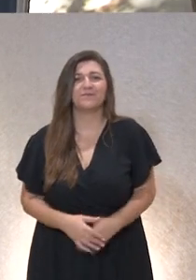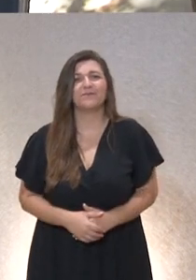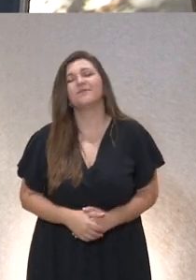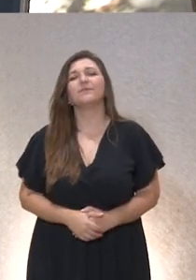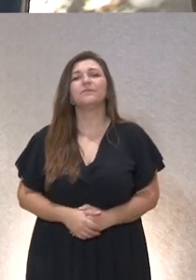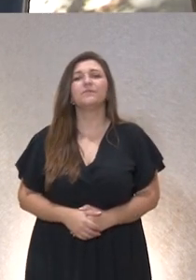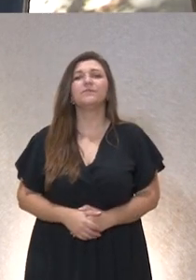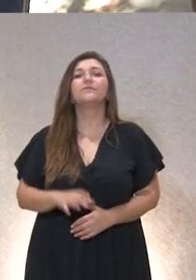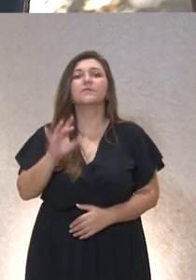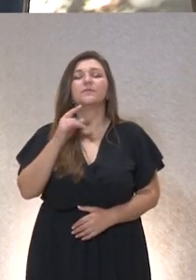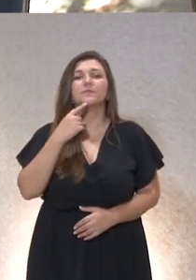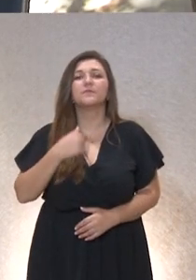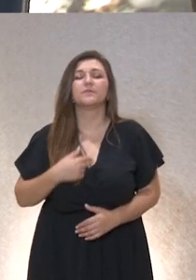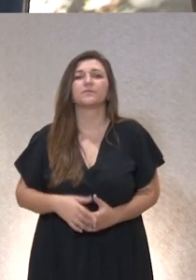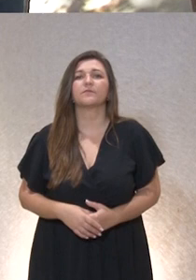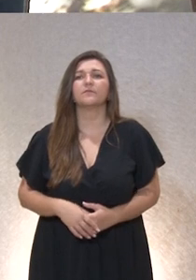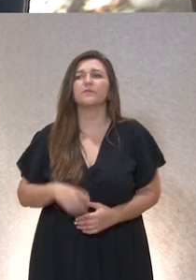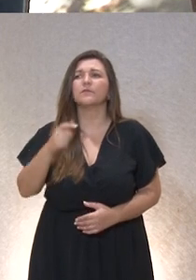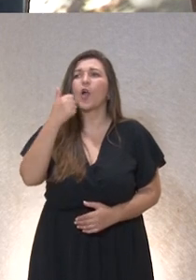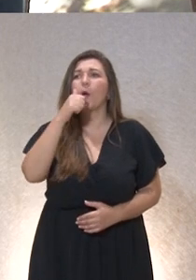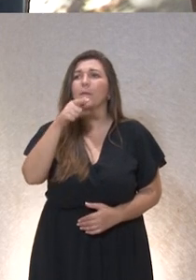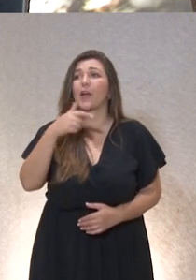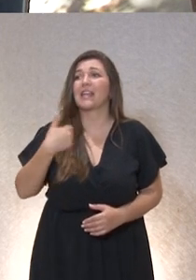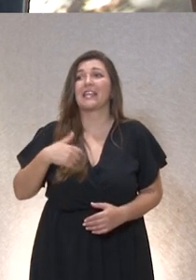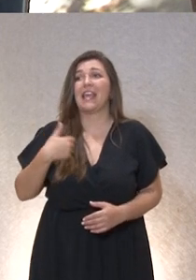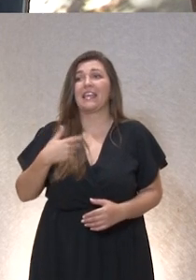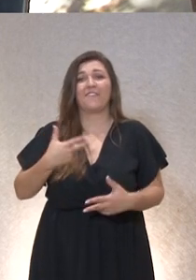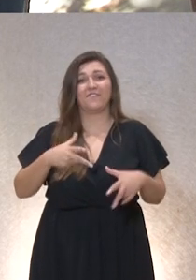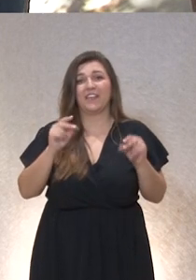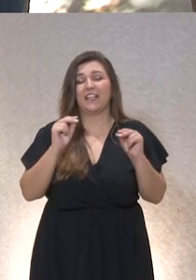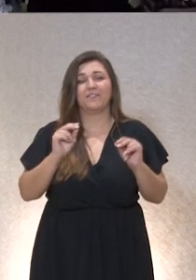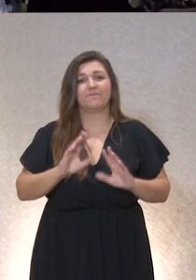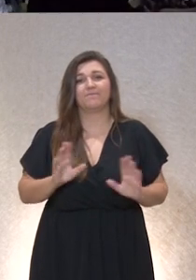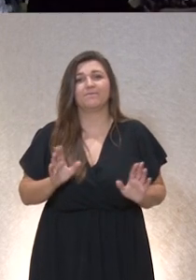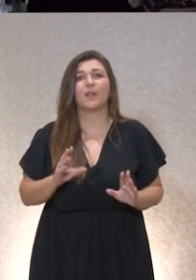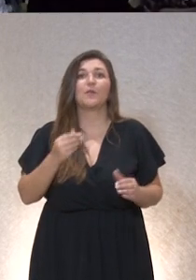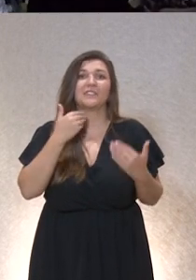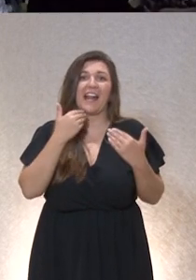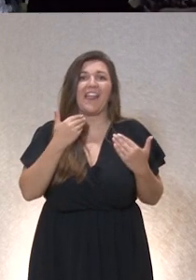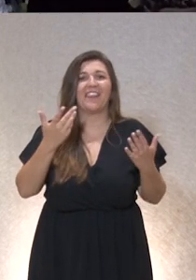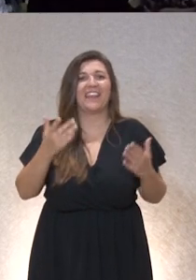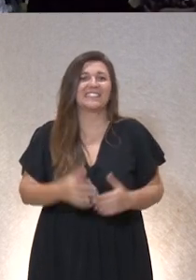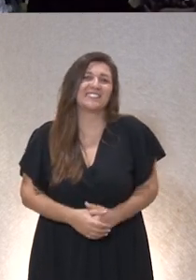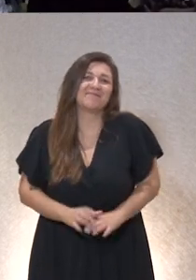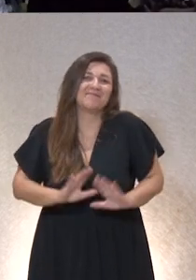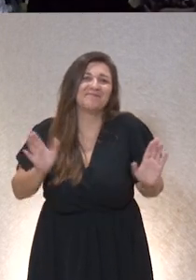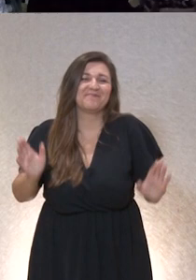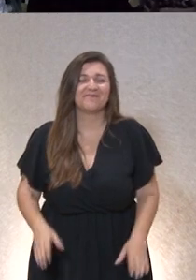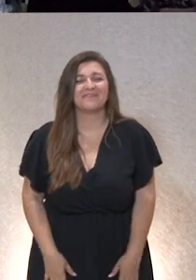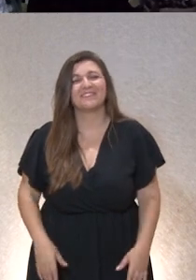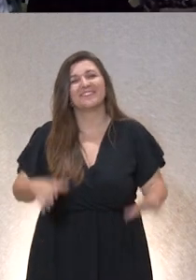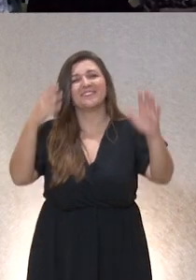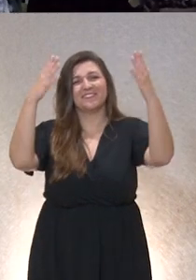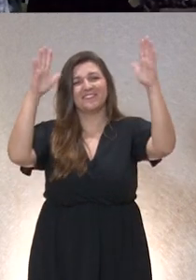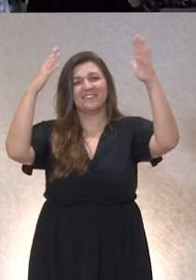¿sí? este señor de la primera bueno ya ¿finito? pues gracias bueno muchas gracias gracias a